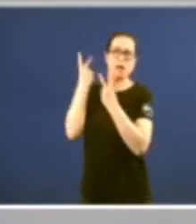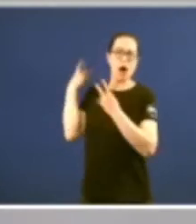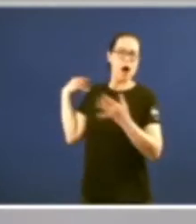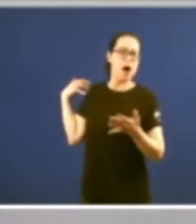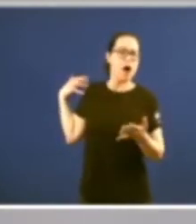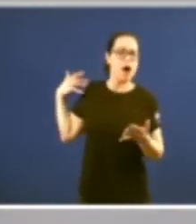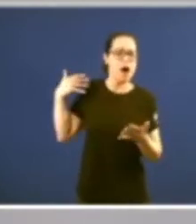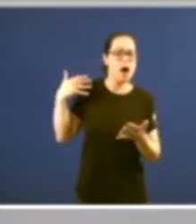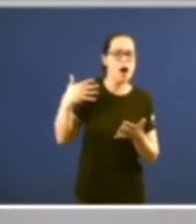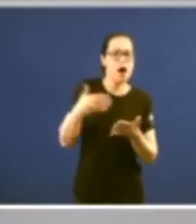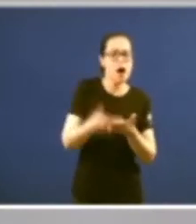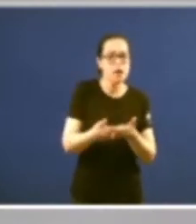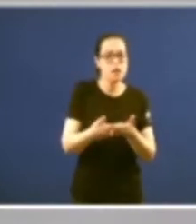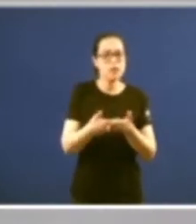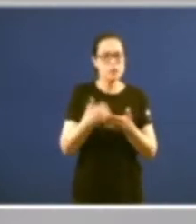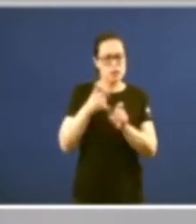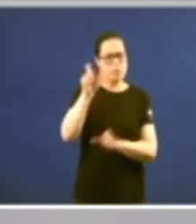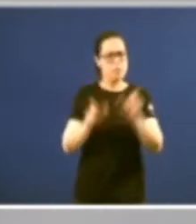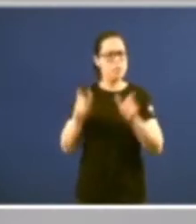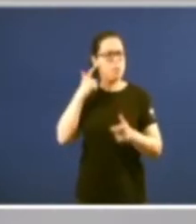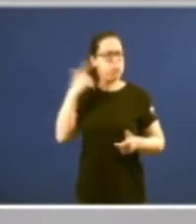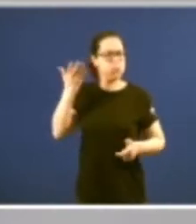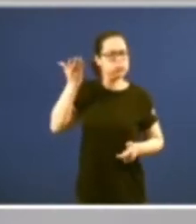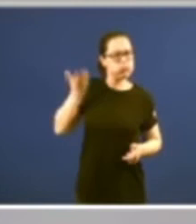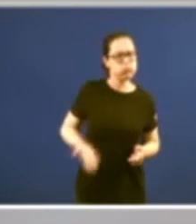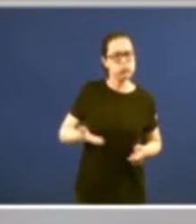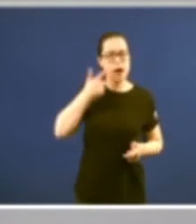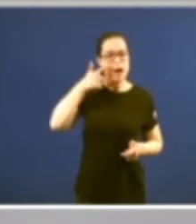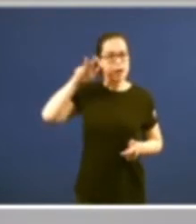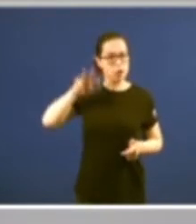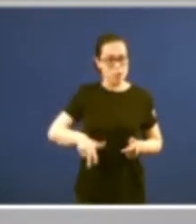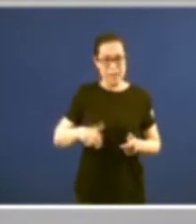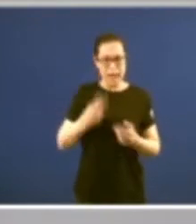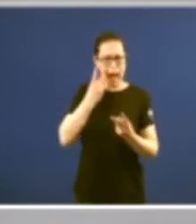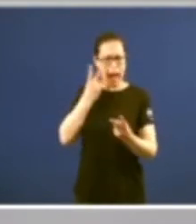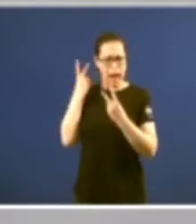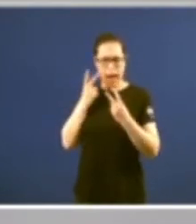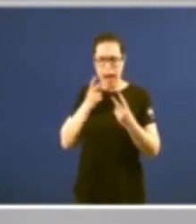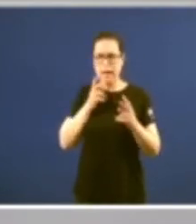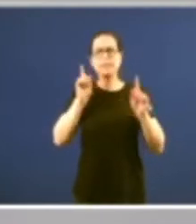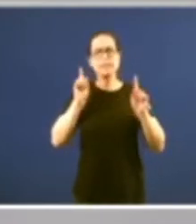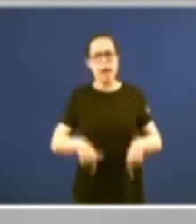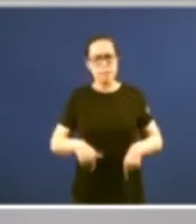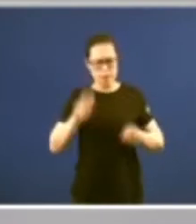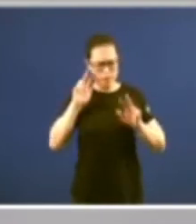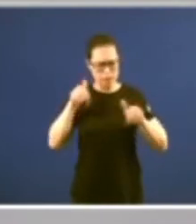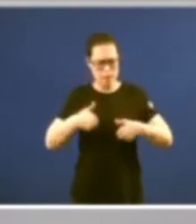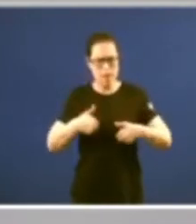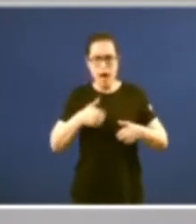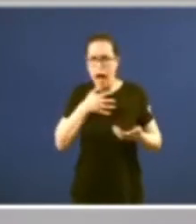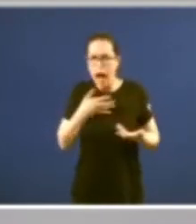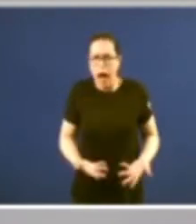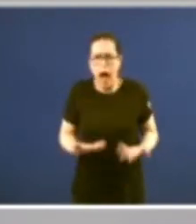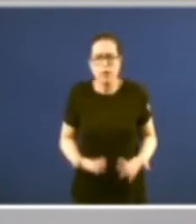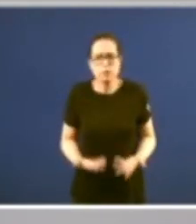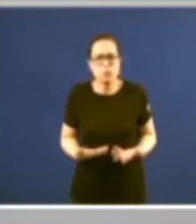reconocer la importancia de nosos antepasados y de las figuras jurídicas sino tamén de reconocer la efectividad práctica actual